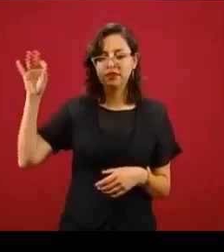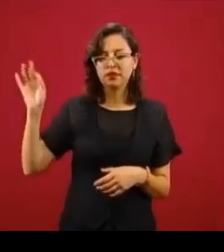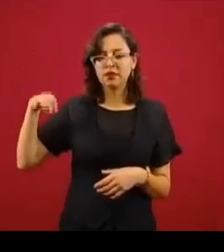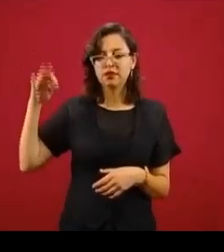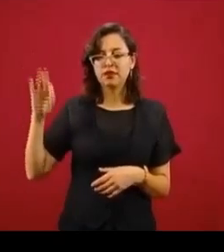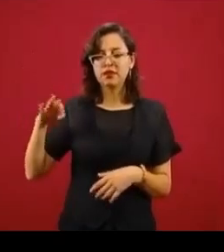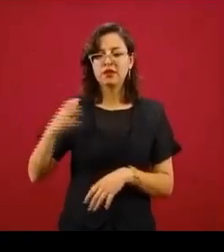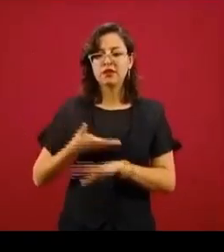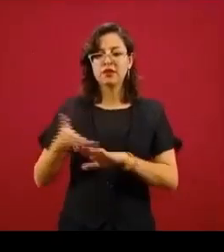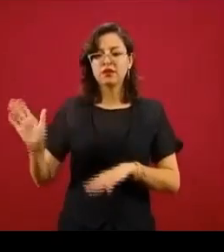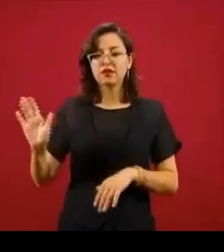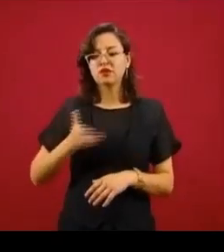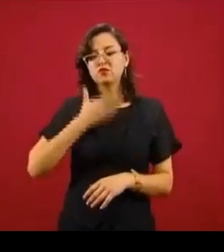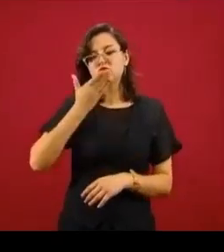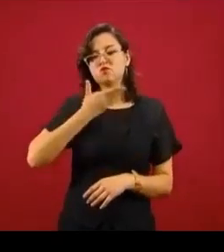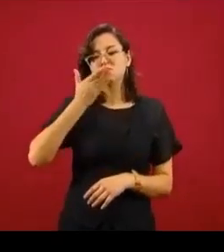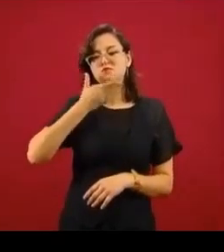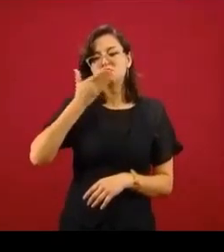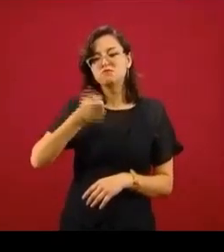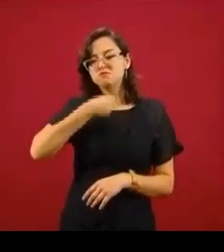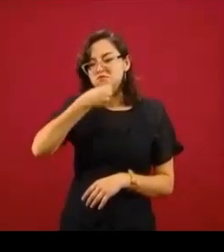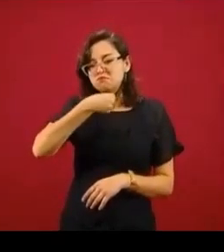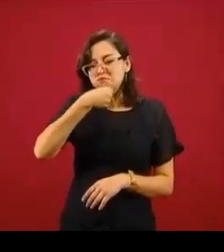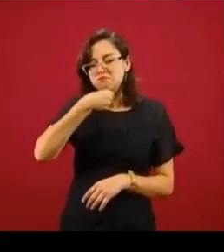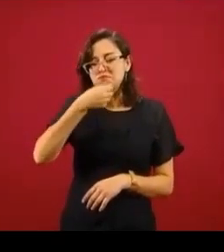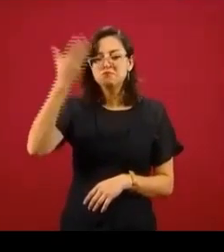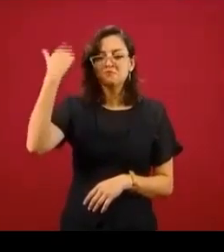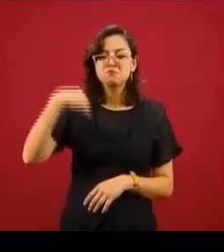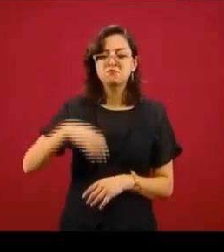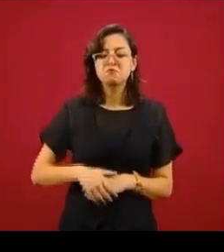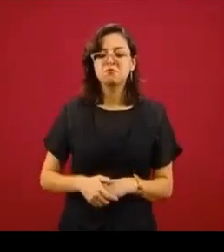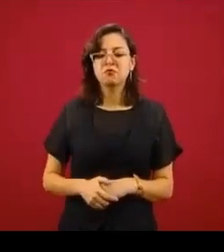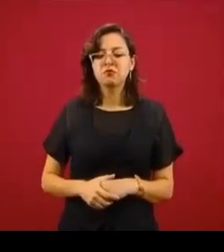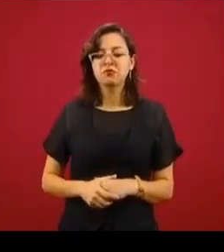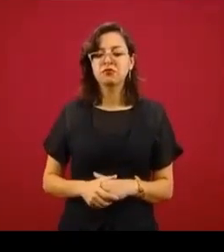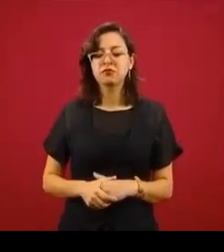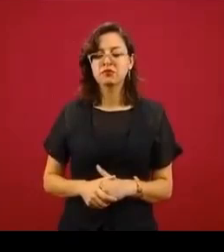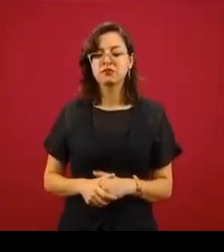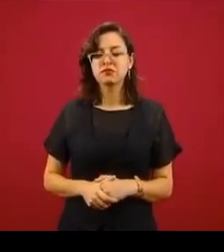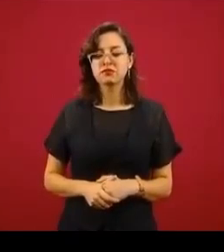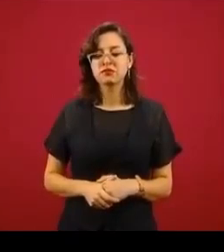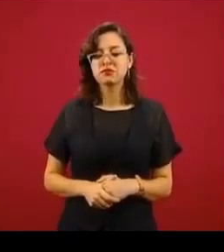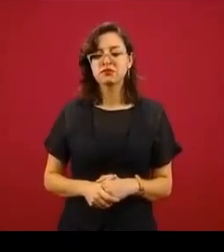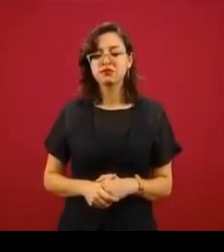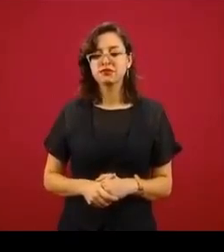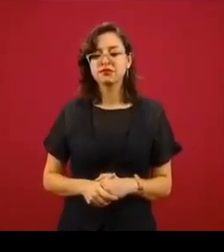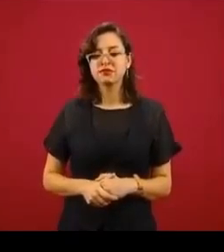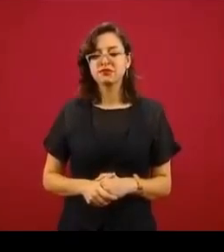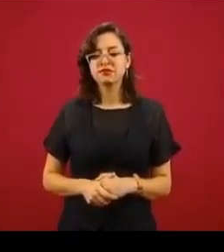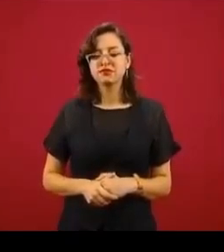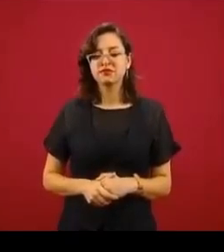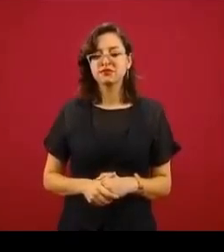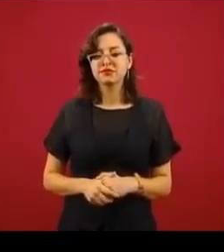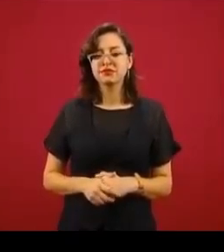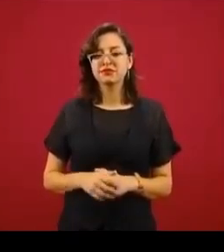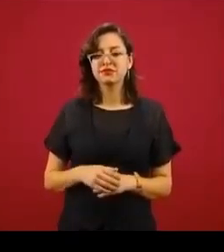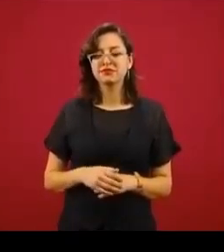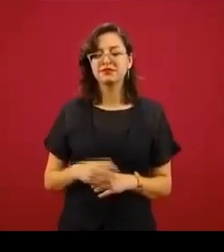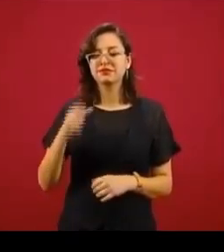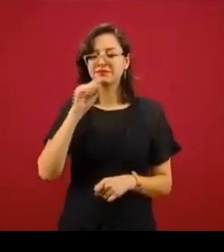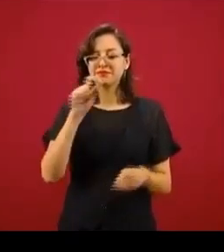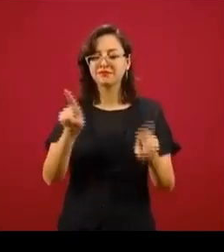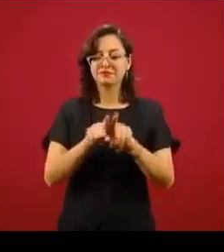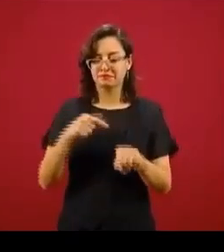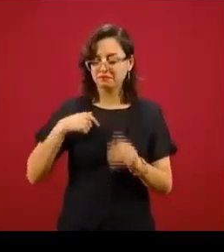puedo dejar, son las costumbres de antes, como también traigo mi carterita y,